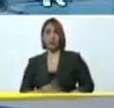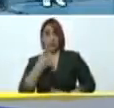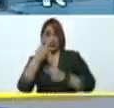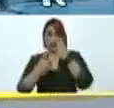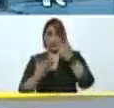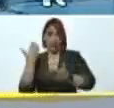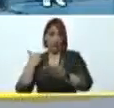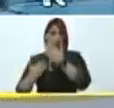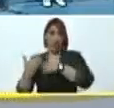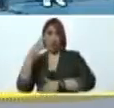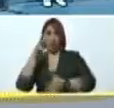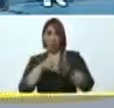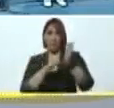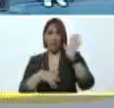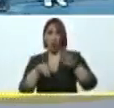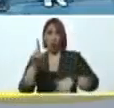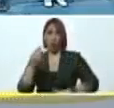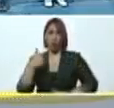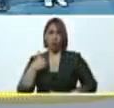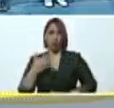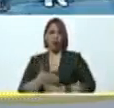que yo hice en el 2011. Yo era